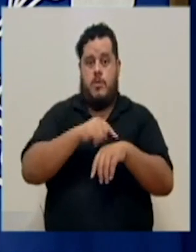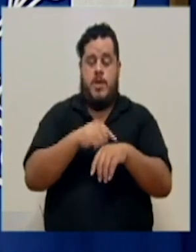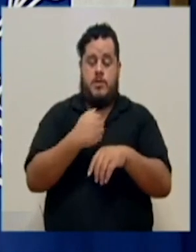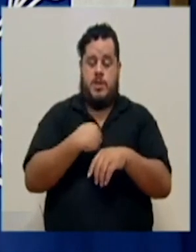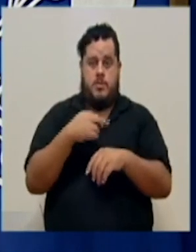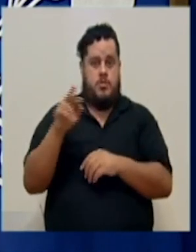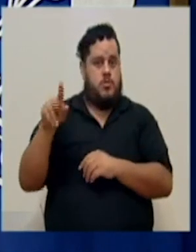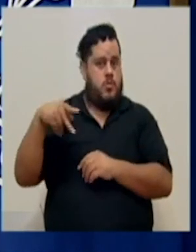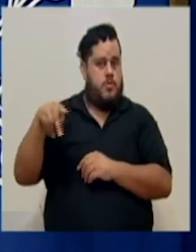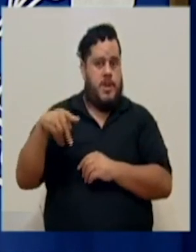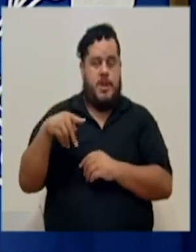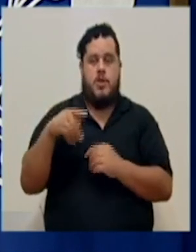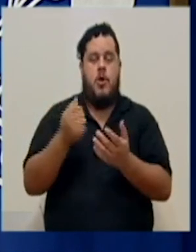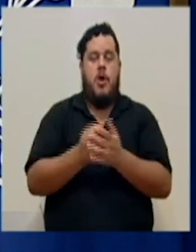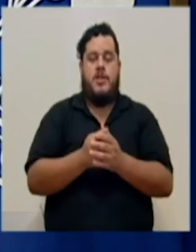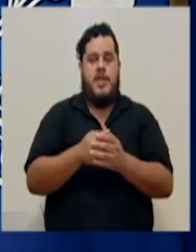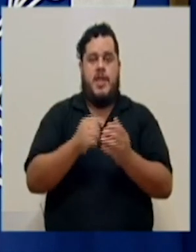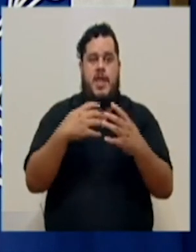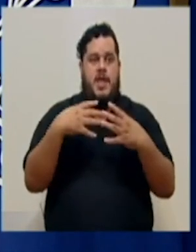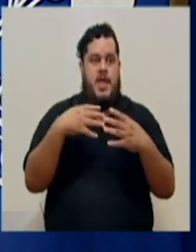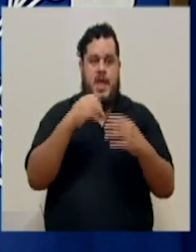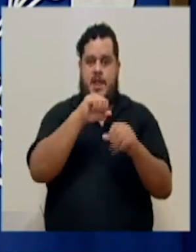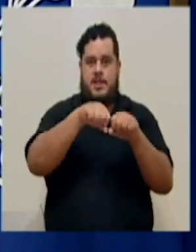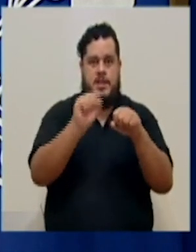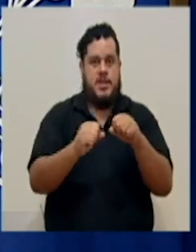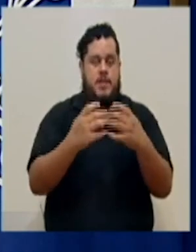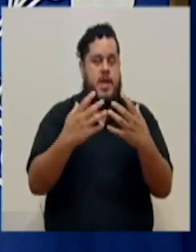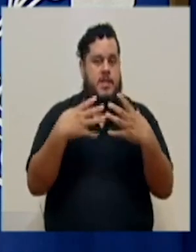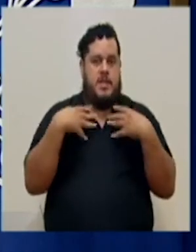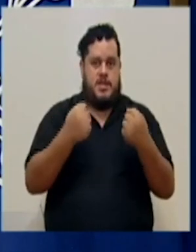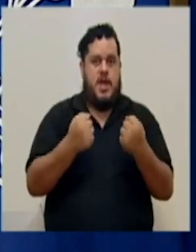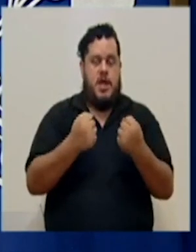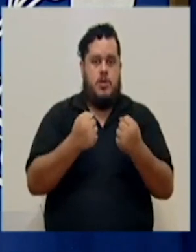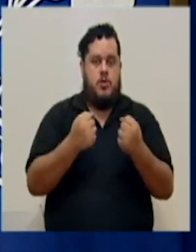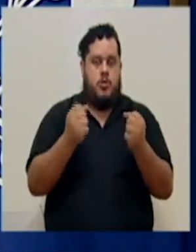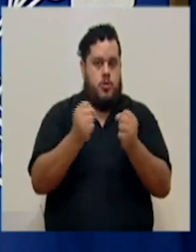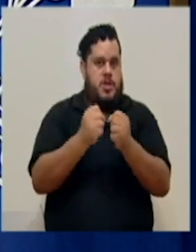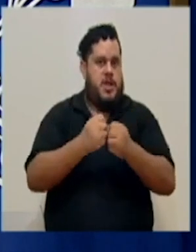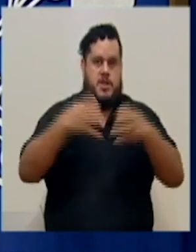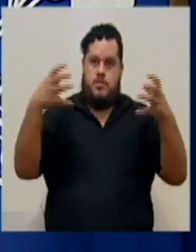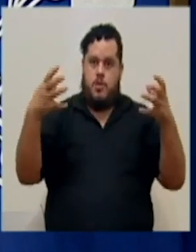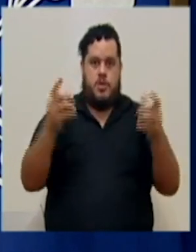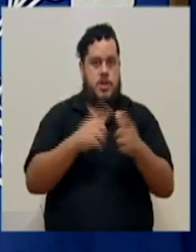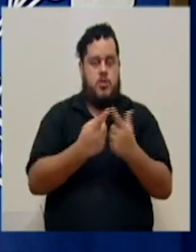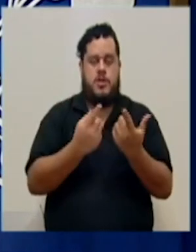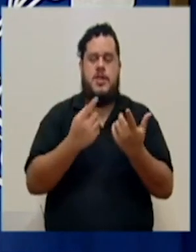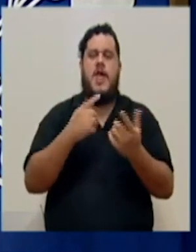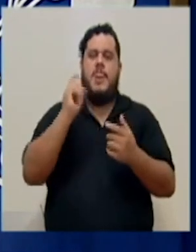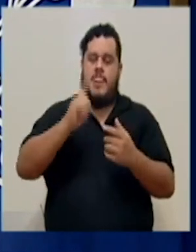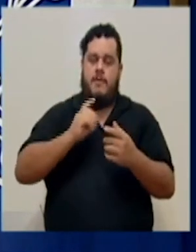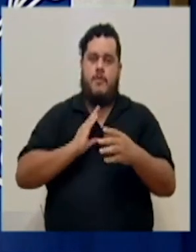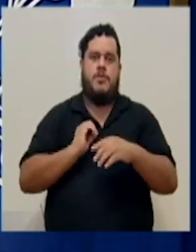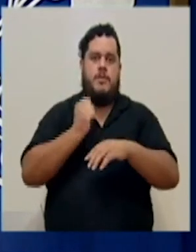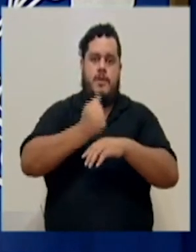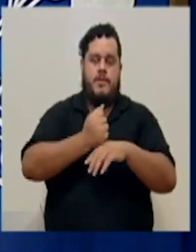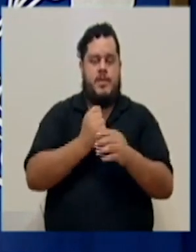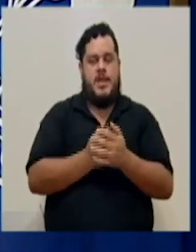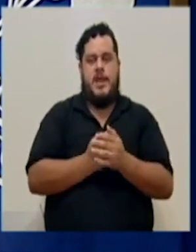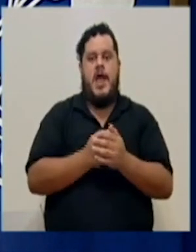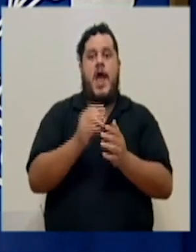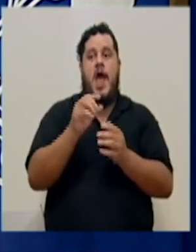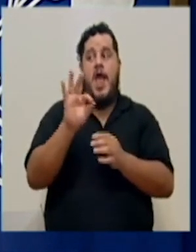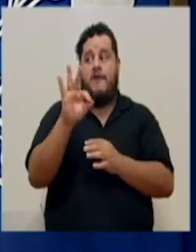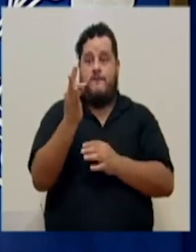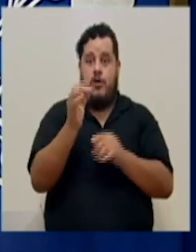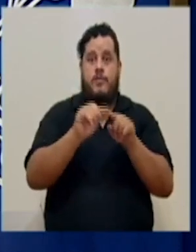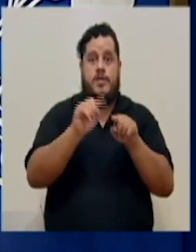hay un riesgo de colapso del sistema de salud, de muertes, uno tiene que implementar. Entonces, hay formas estadísticas de hacer